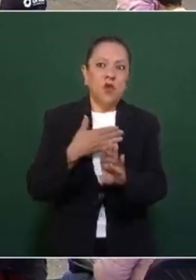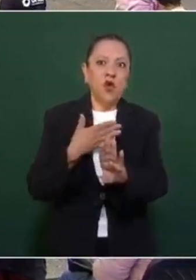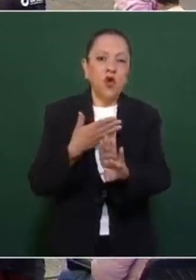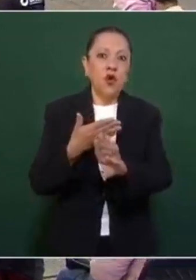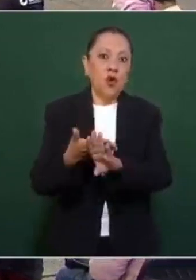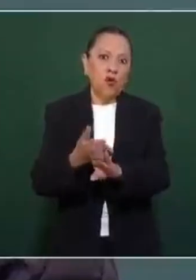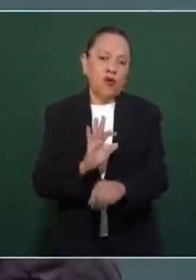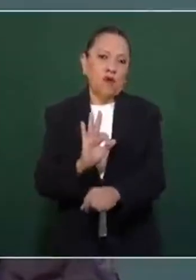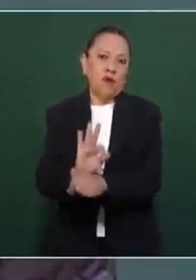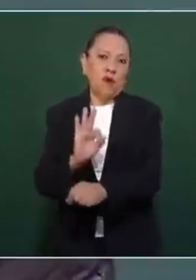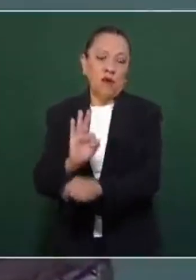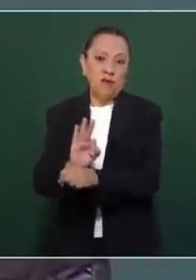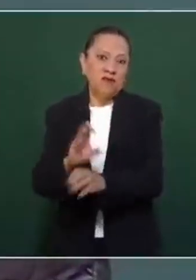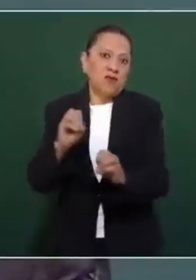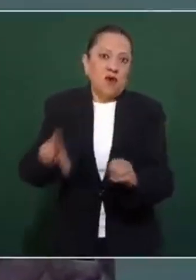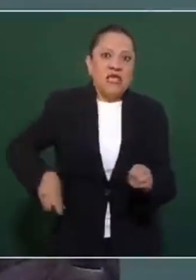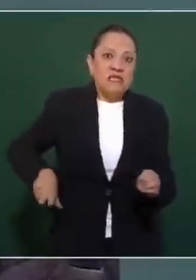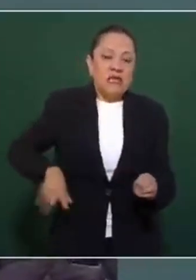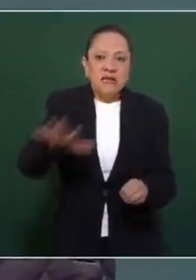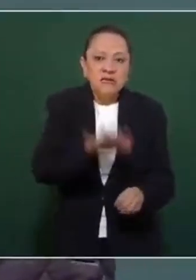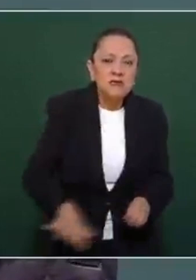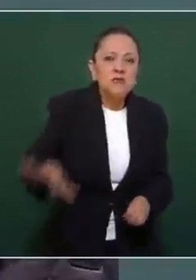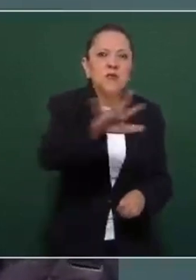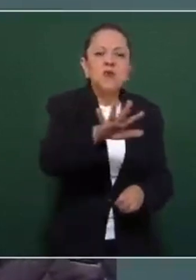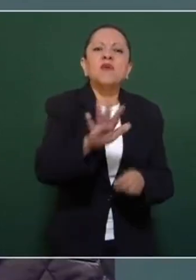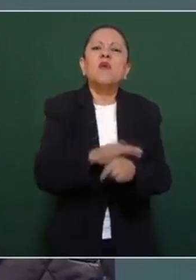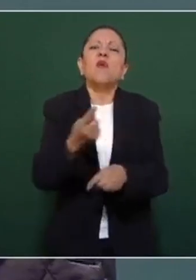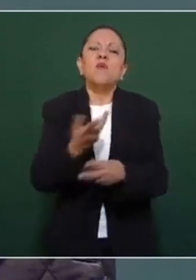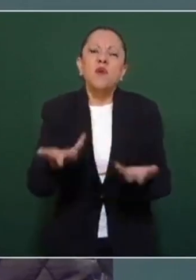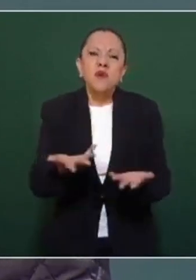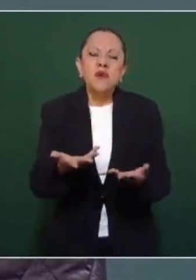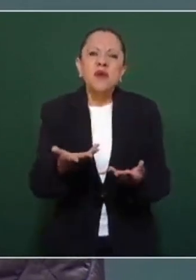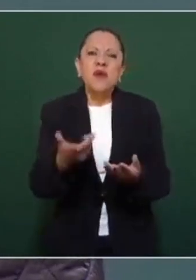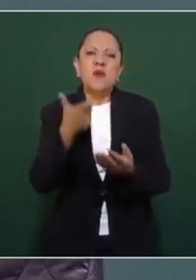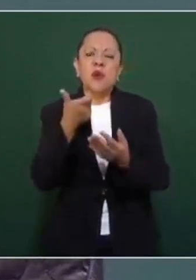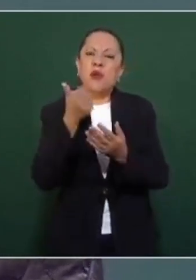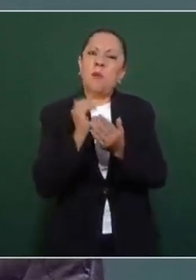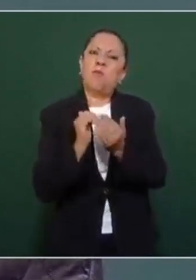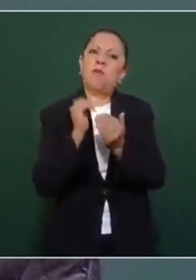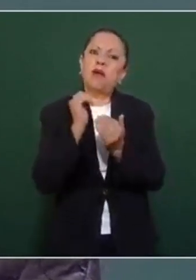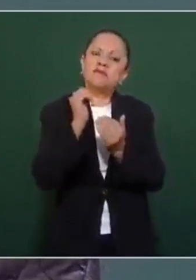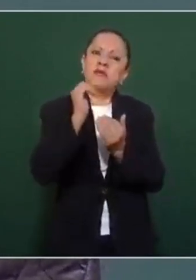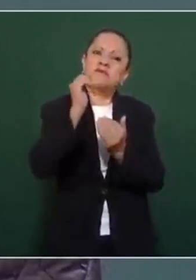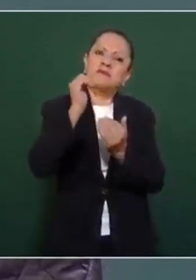porque aumentaban y aumentaban el precio de la luz.